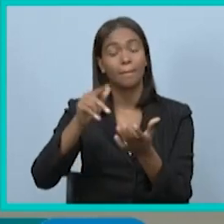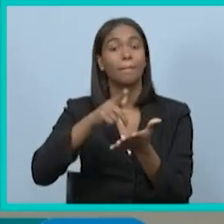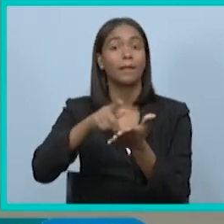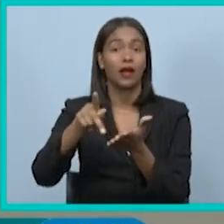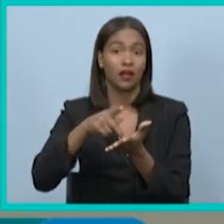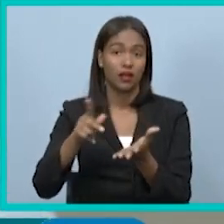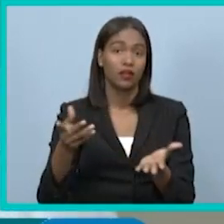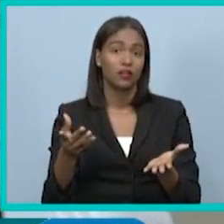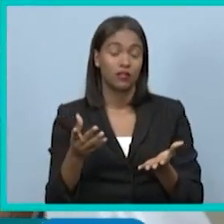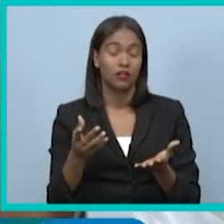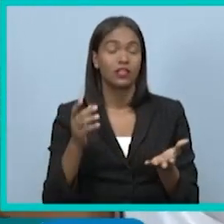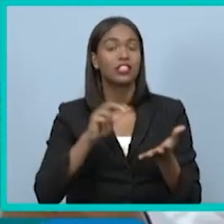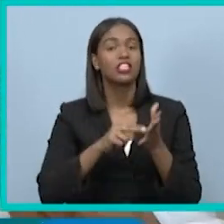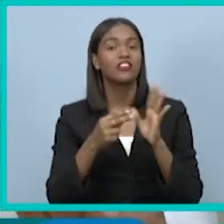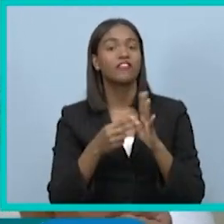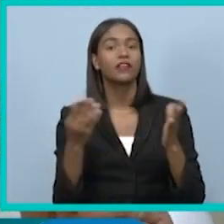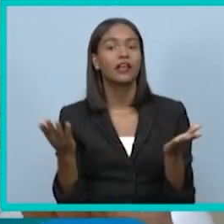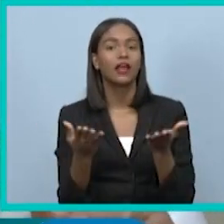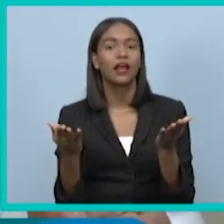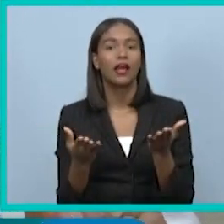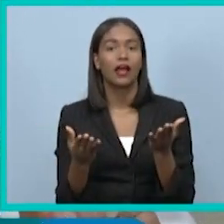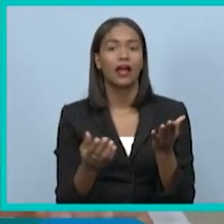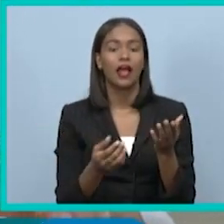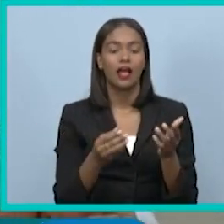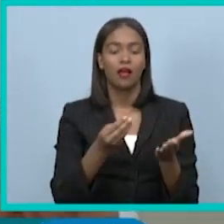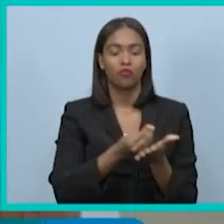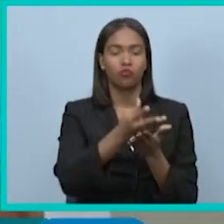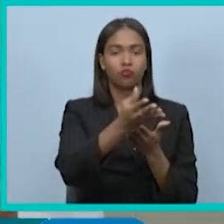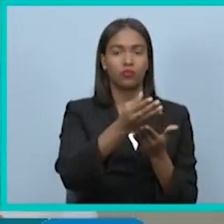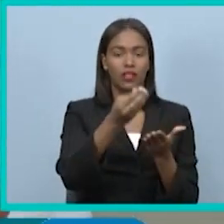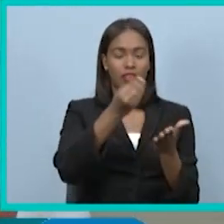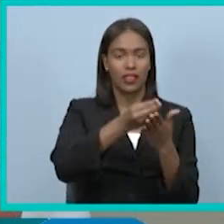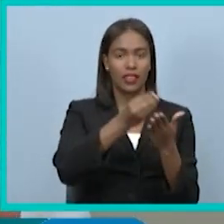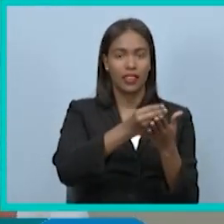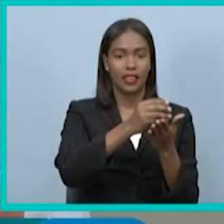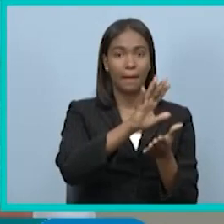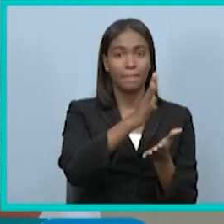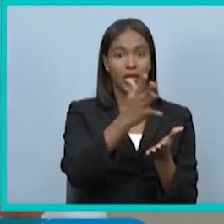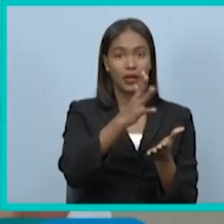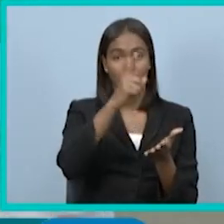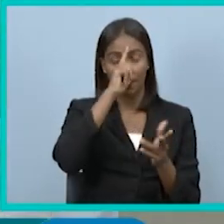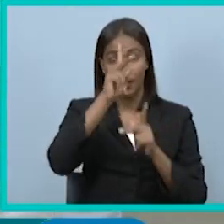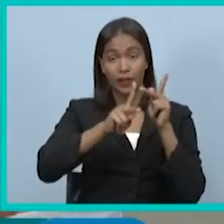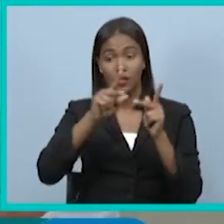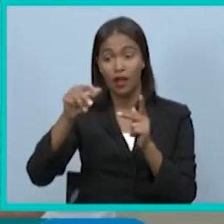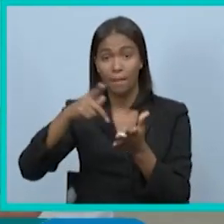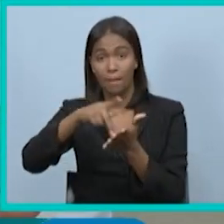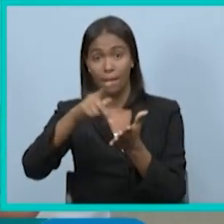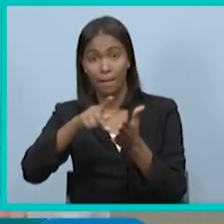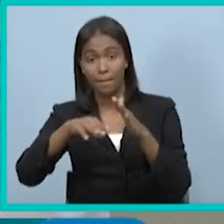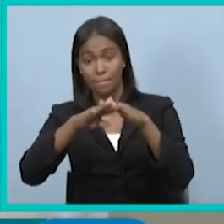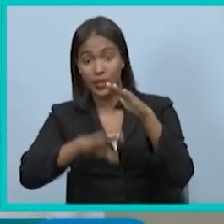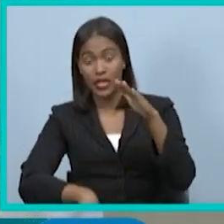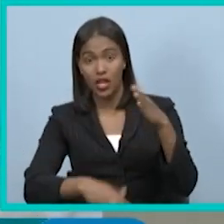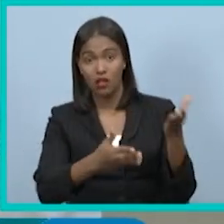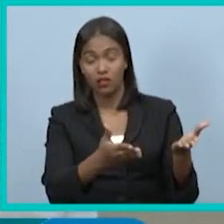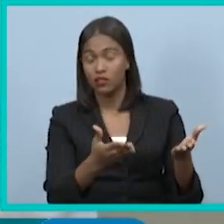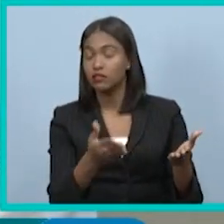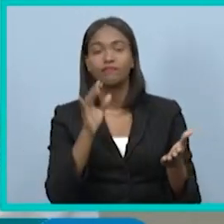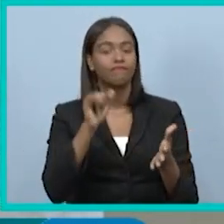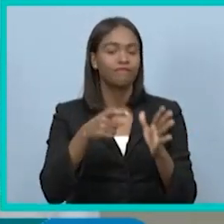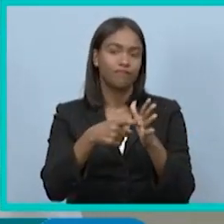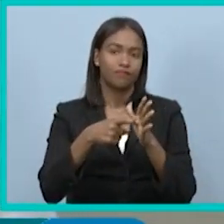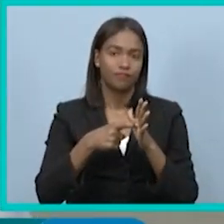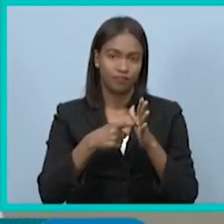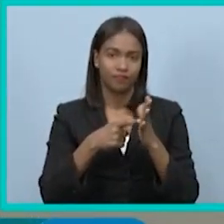Lo que se pasa es que se pone el piso mínimo para que nadie pague menos de ahí. Eso es lo que persiguen